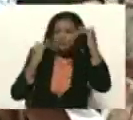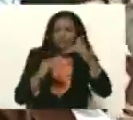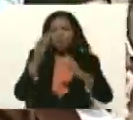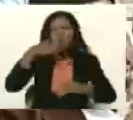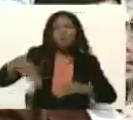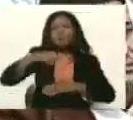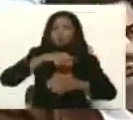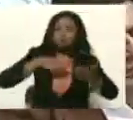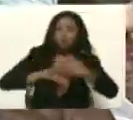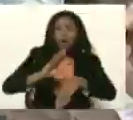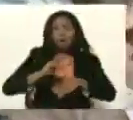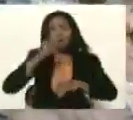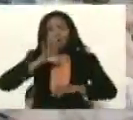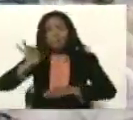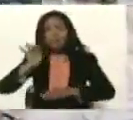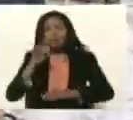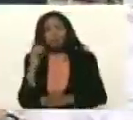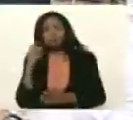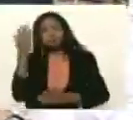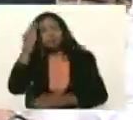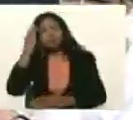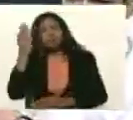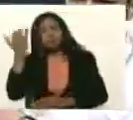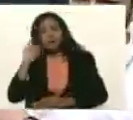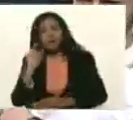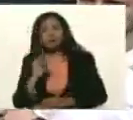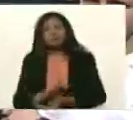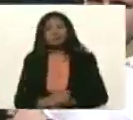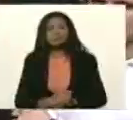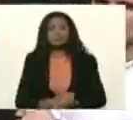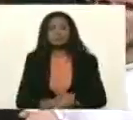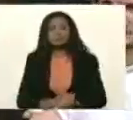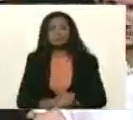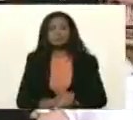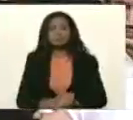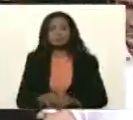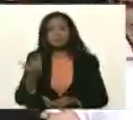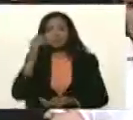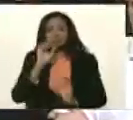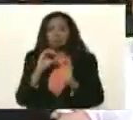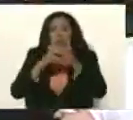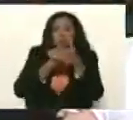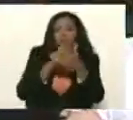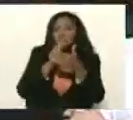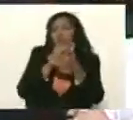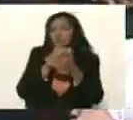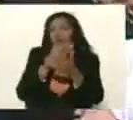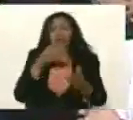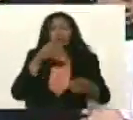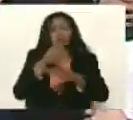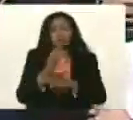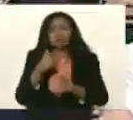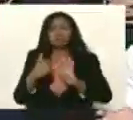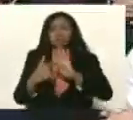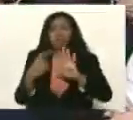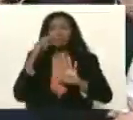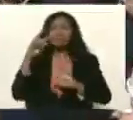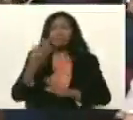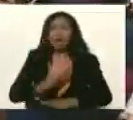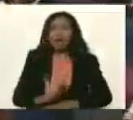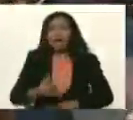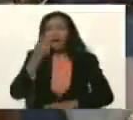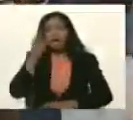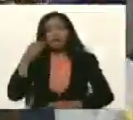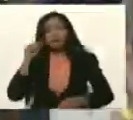donde nosotros vamos en el país sabemos que ahí están no se han escondido, presidente nosotros vemos a los alcaldes y las